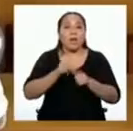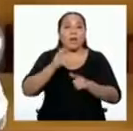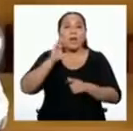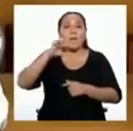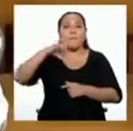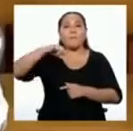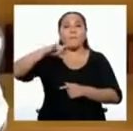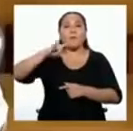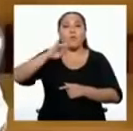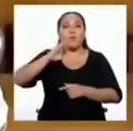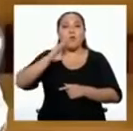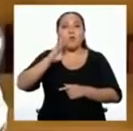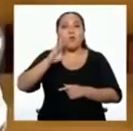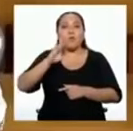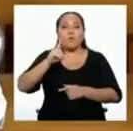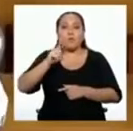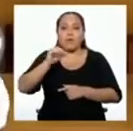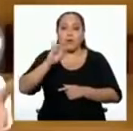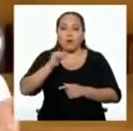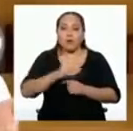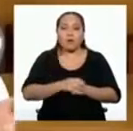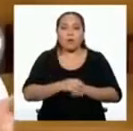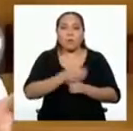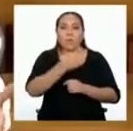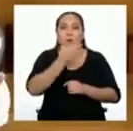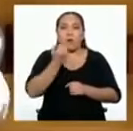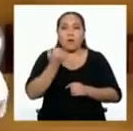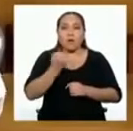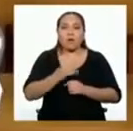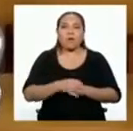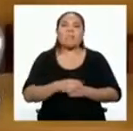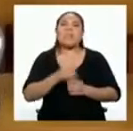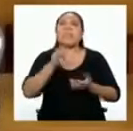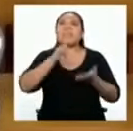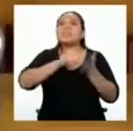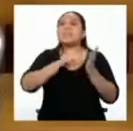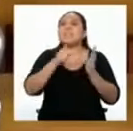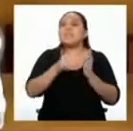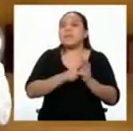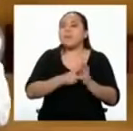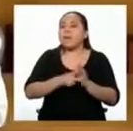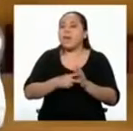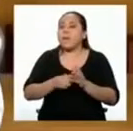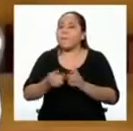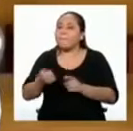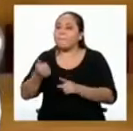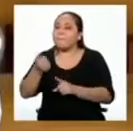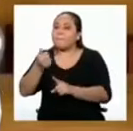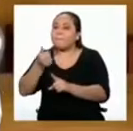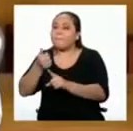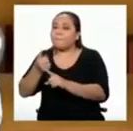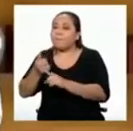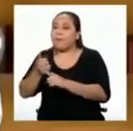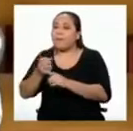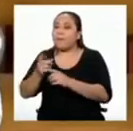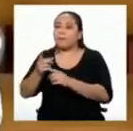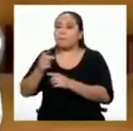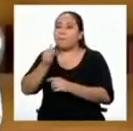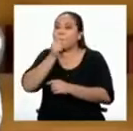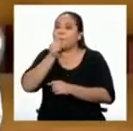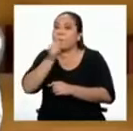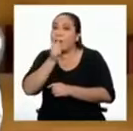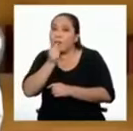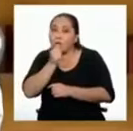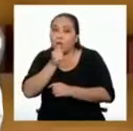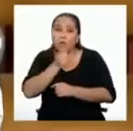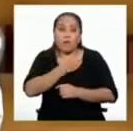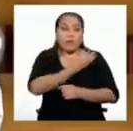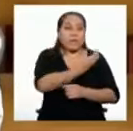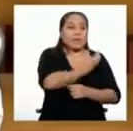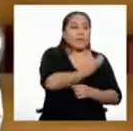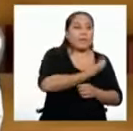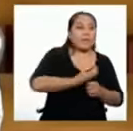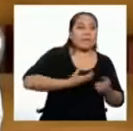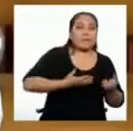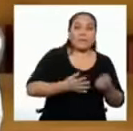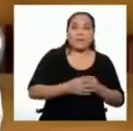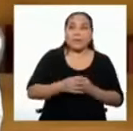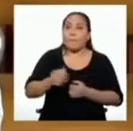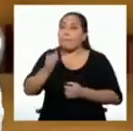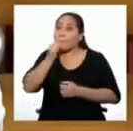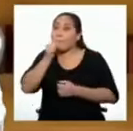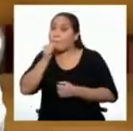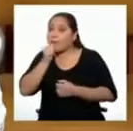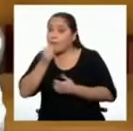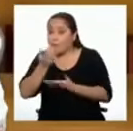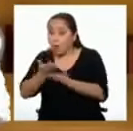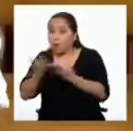abordar los conceptos de bien privado y bien público. Un bien privado es aquel sobre que tiene derecho